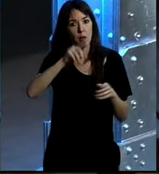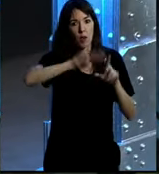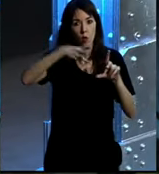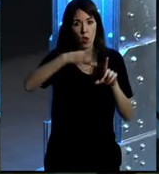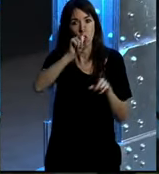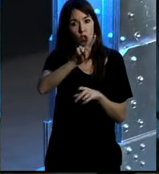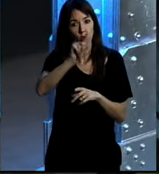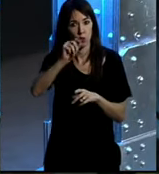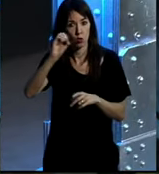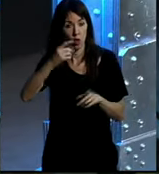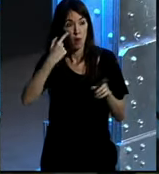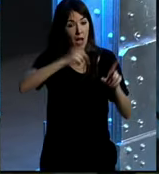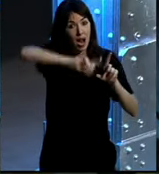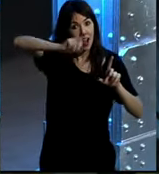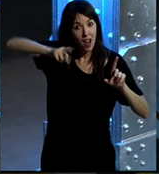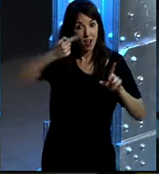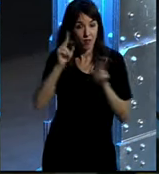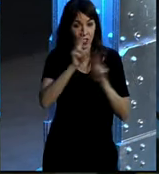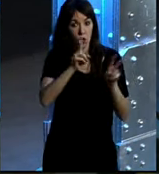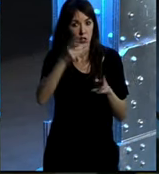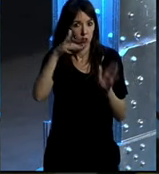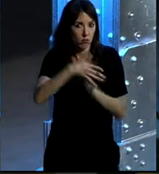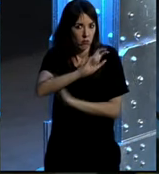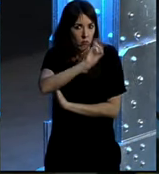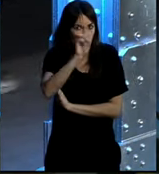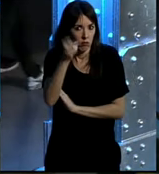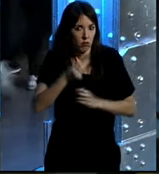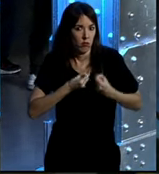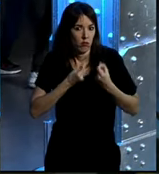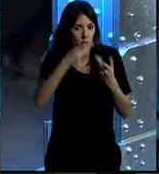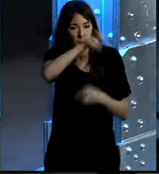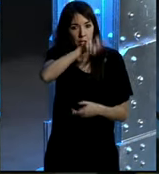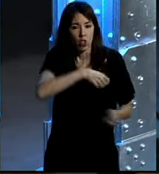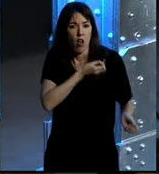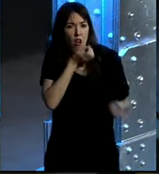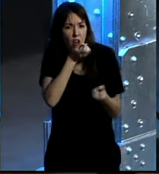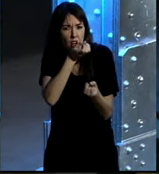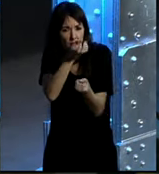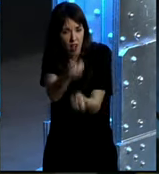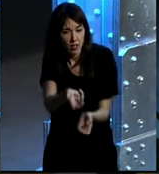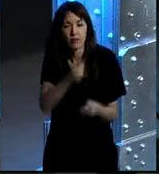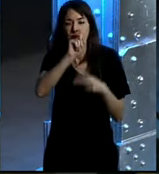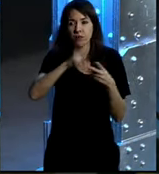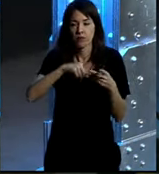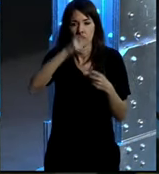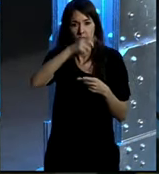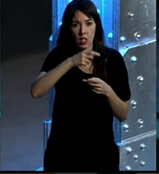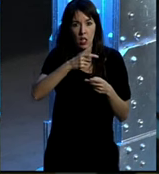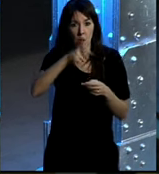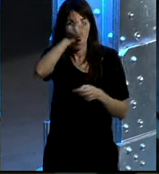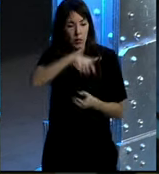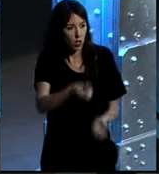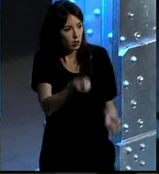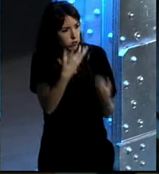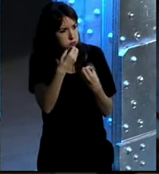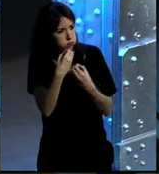.0. Entonces, como veis en el gráfico, aquí ya estamos hablando de una multitud de personas que aportan información y de una multitud de personas que reciben esa